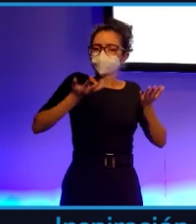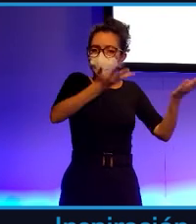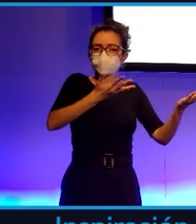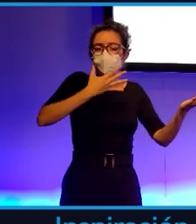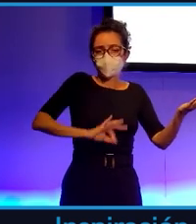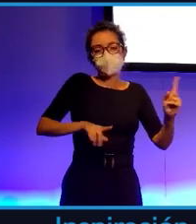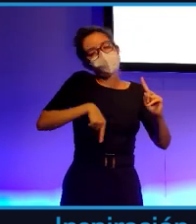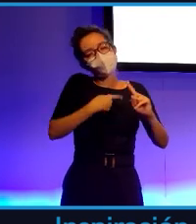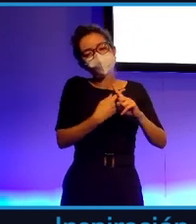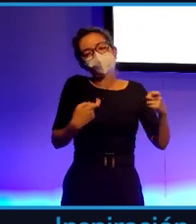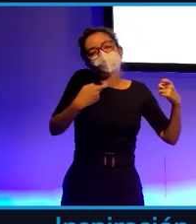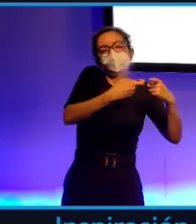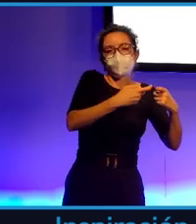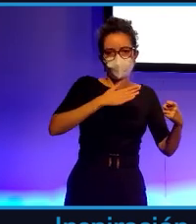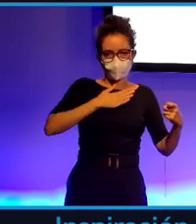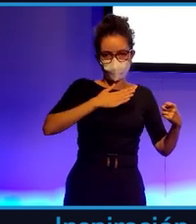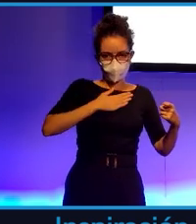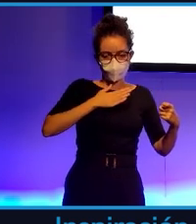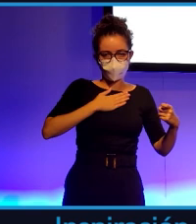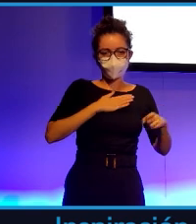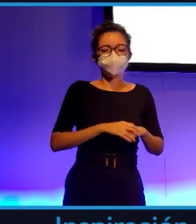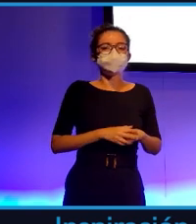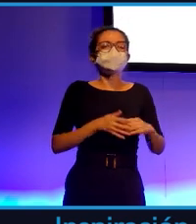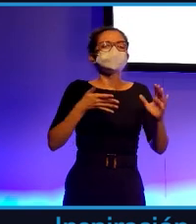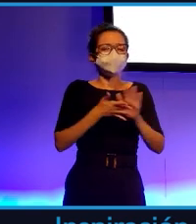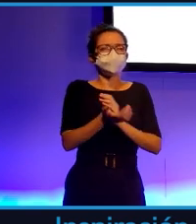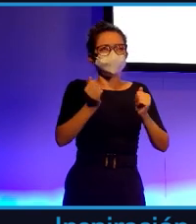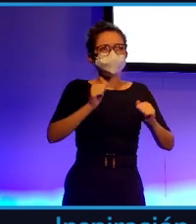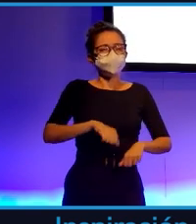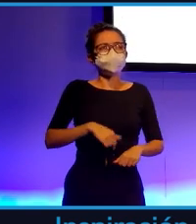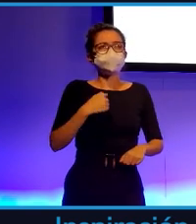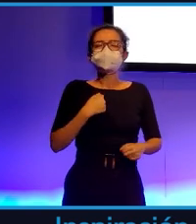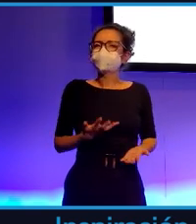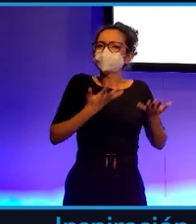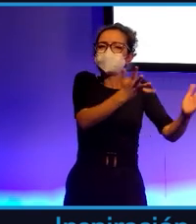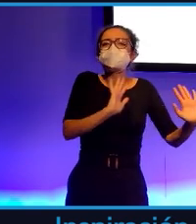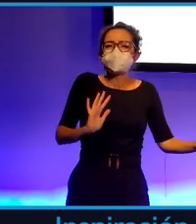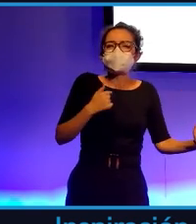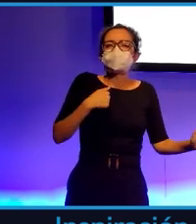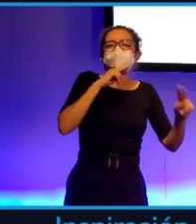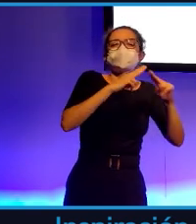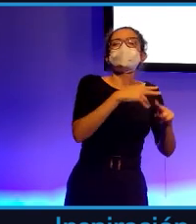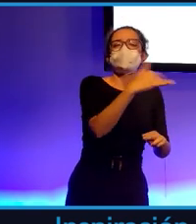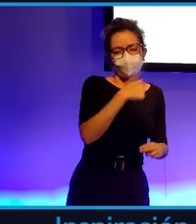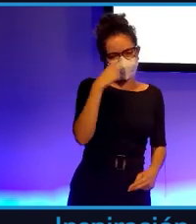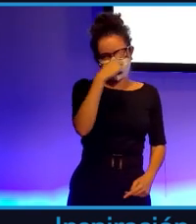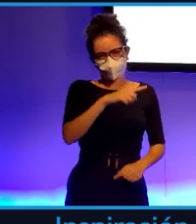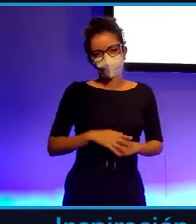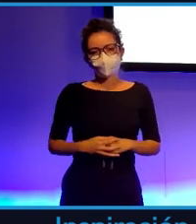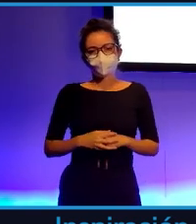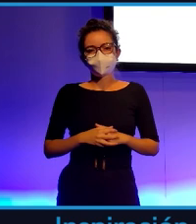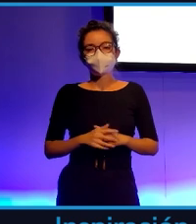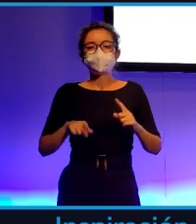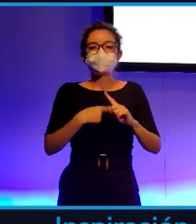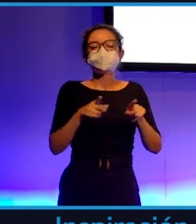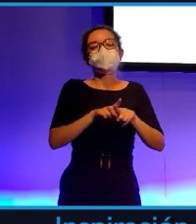copropietario. Sabrás en todo momento qué está ocurriendo con esa información. Además, también hay la red